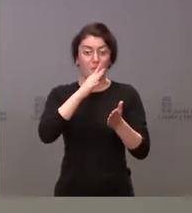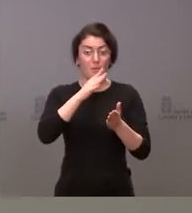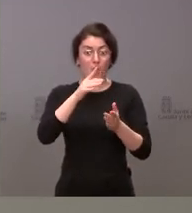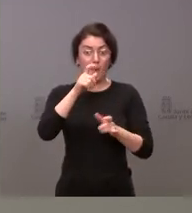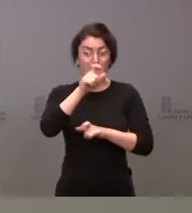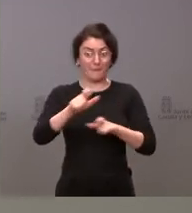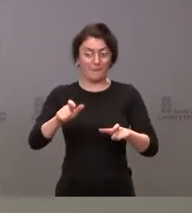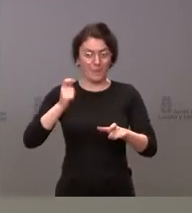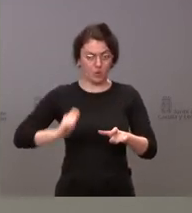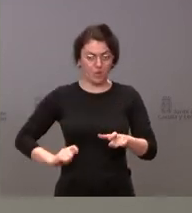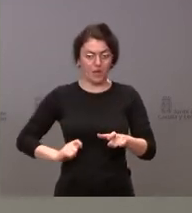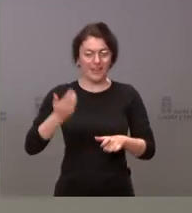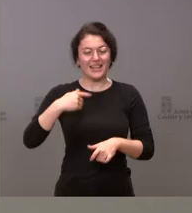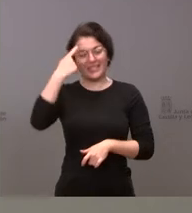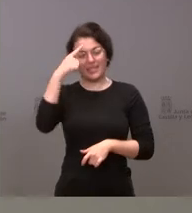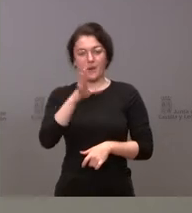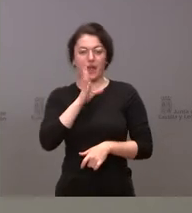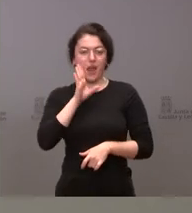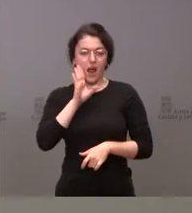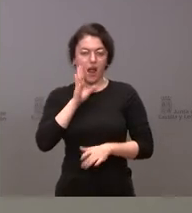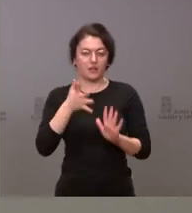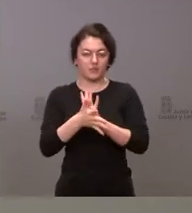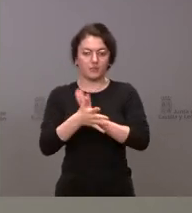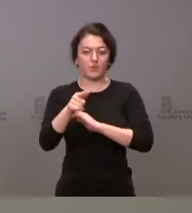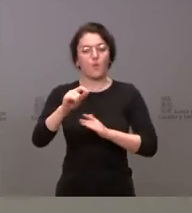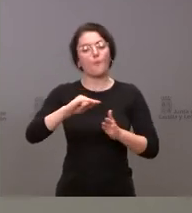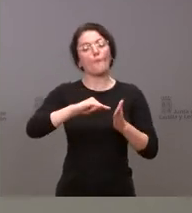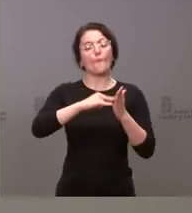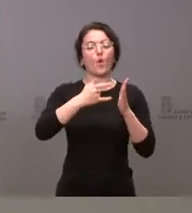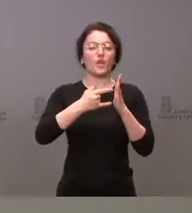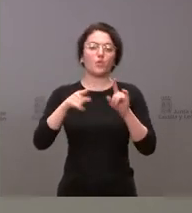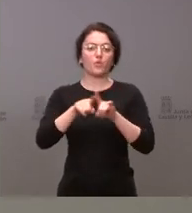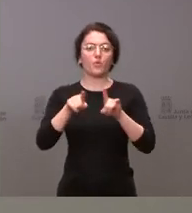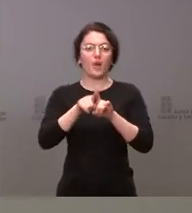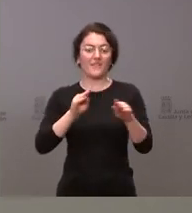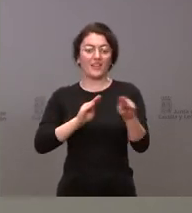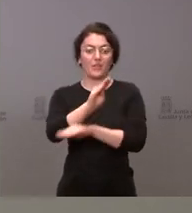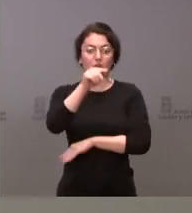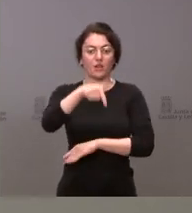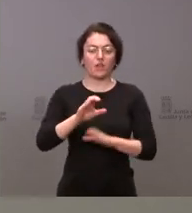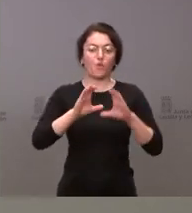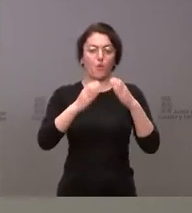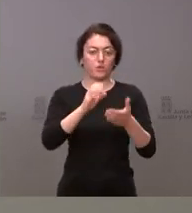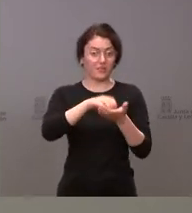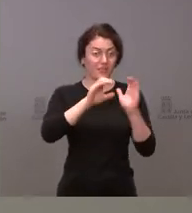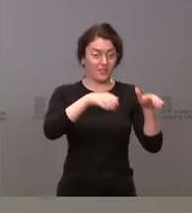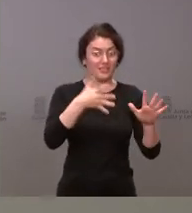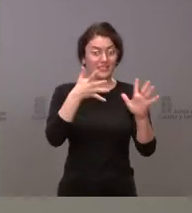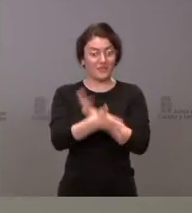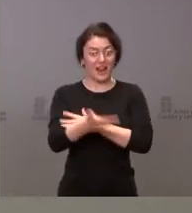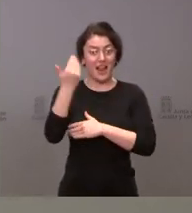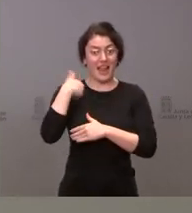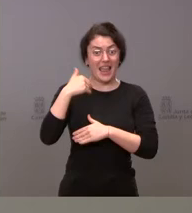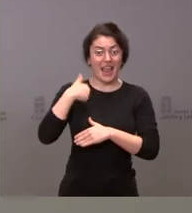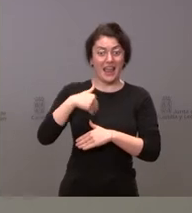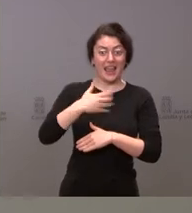lo que ya saben que hemos comentado es que esto es un modelo que va a ser financiado por la Junta de Castilla y León. Por tanto, en aquellos que ya sean de ayuntamientos